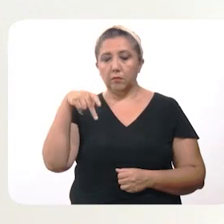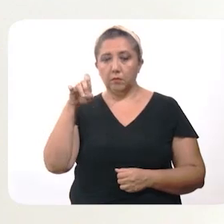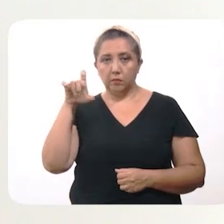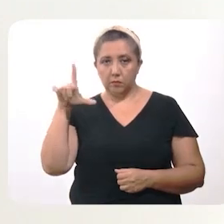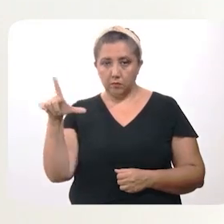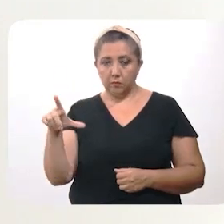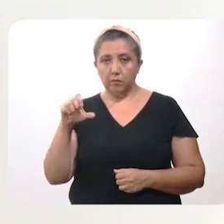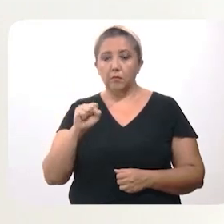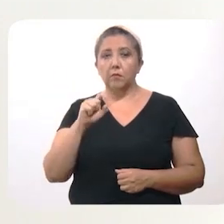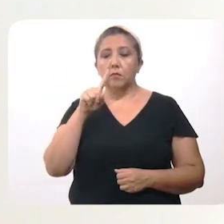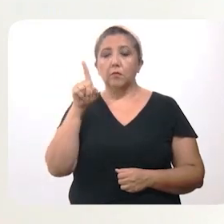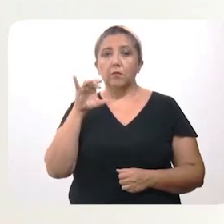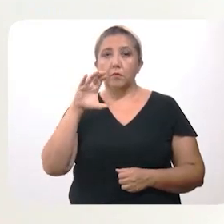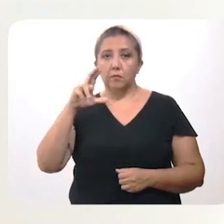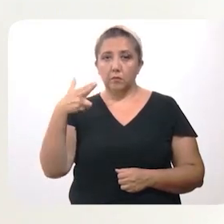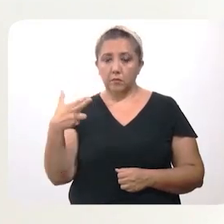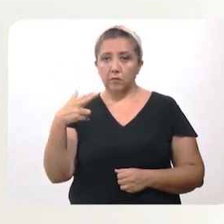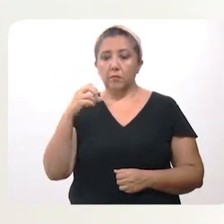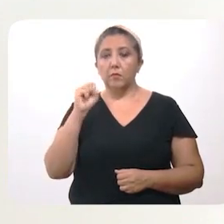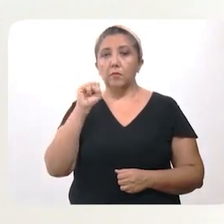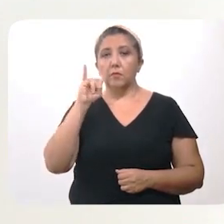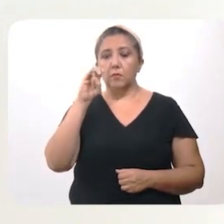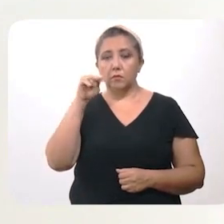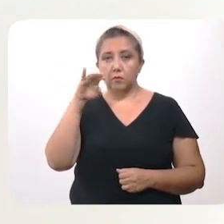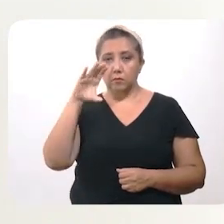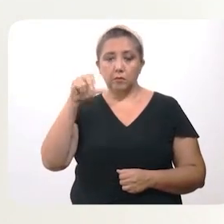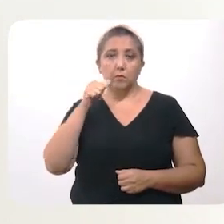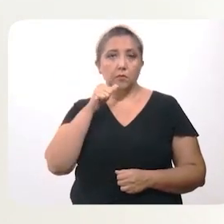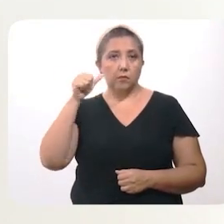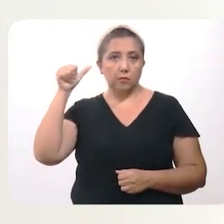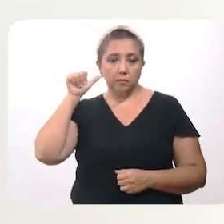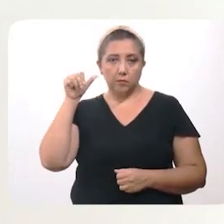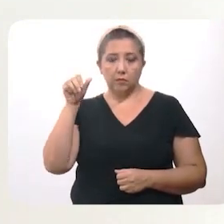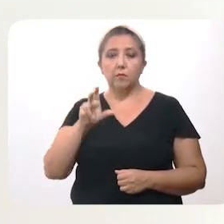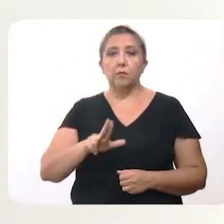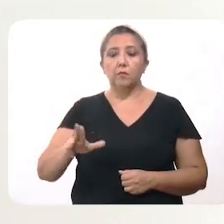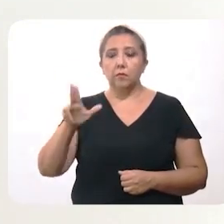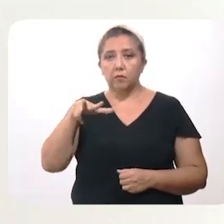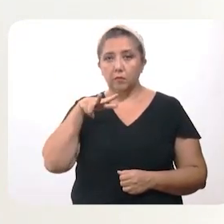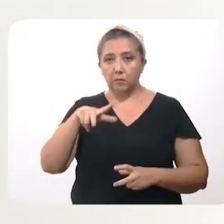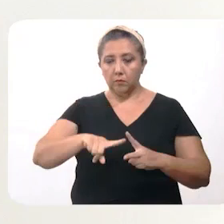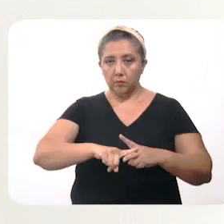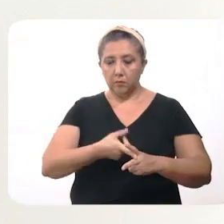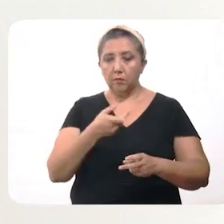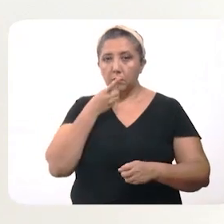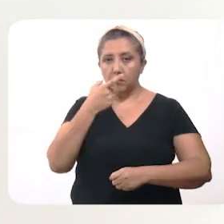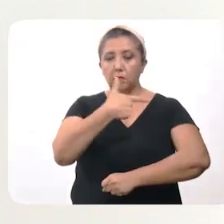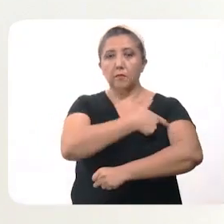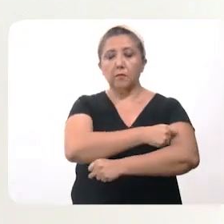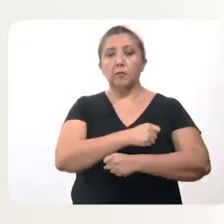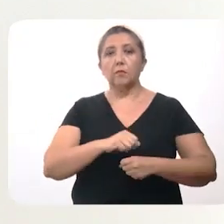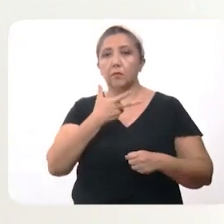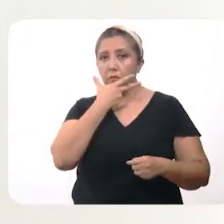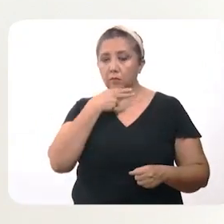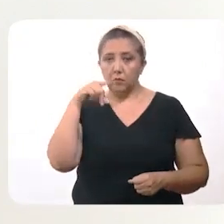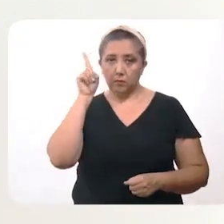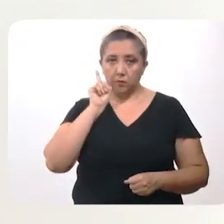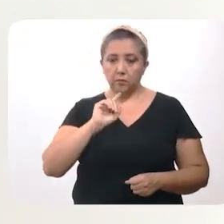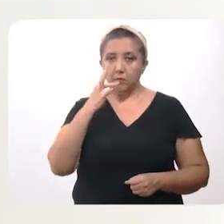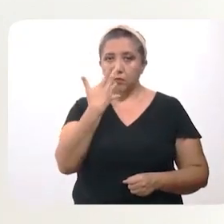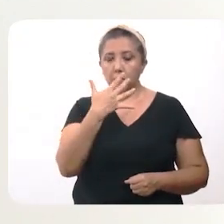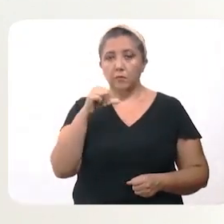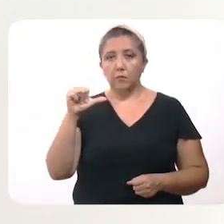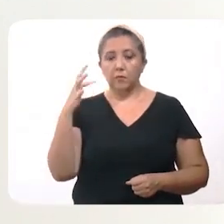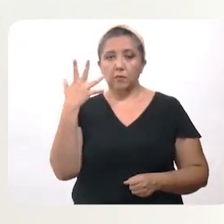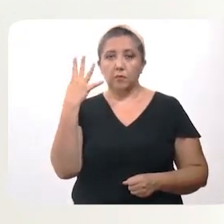Venegas, Solchel y Sinanchel. Ayer, martes 18, comenzó a aplicarse vacunas a hombres y mujeres de